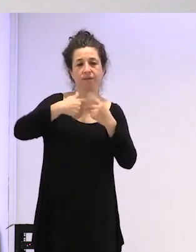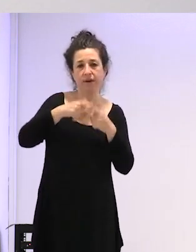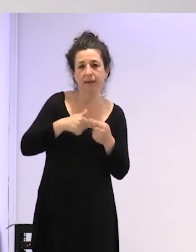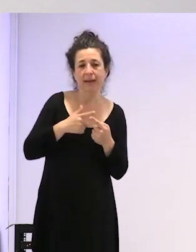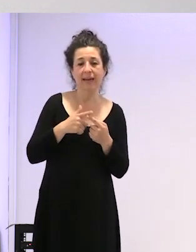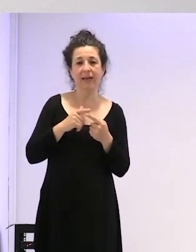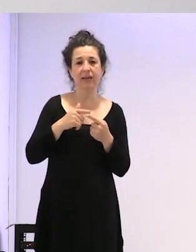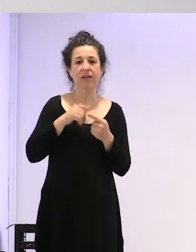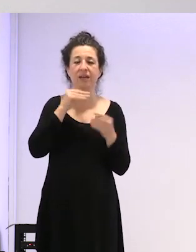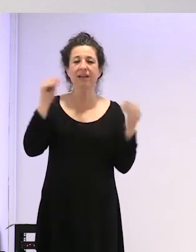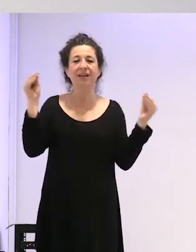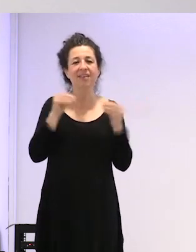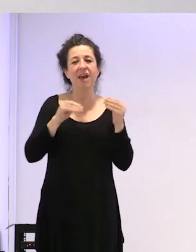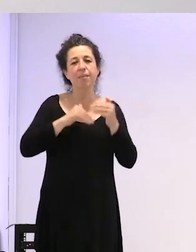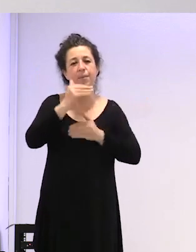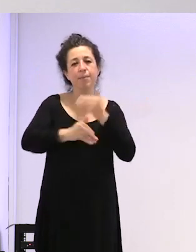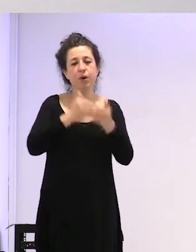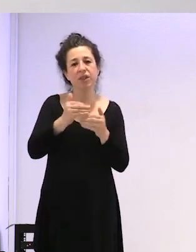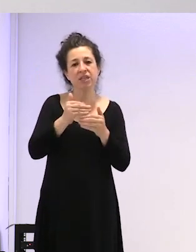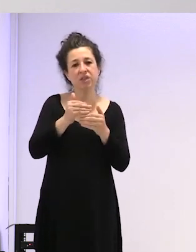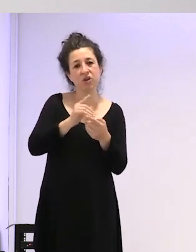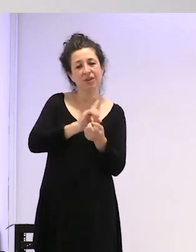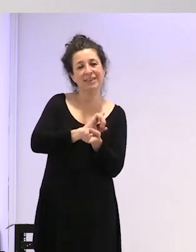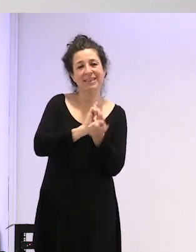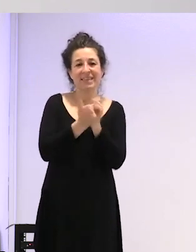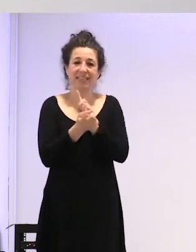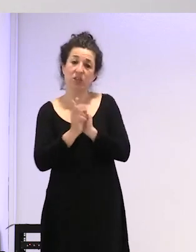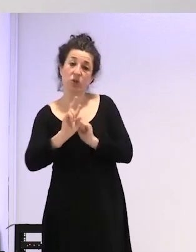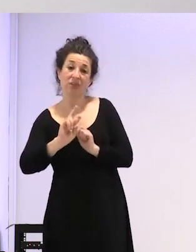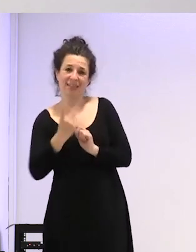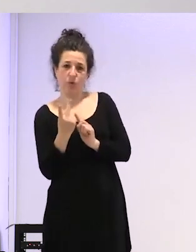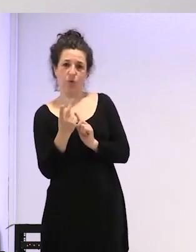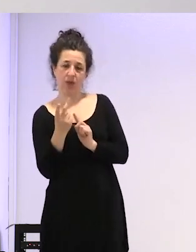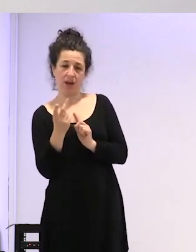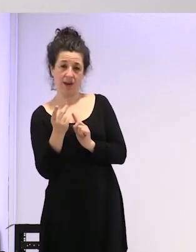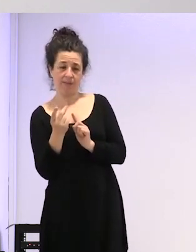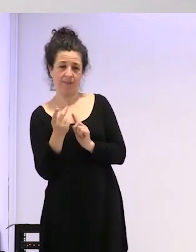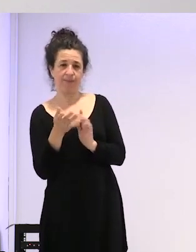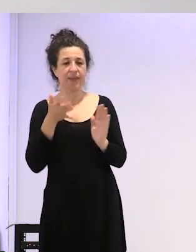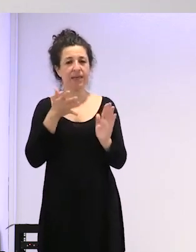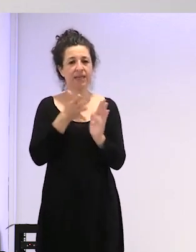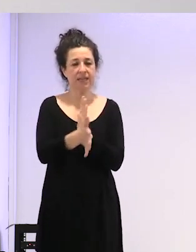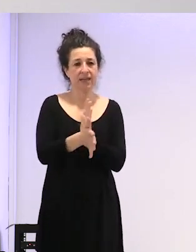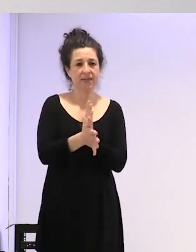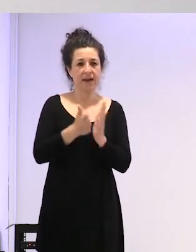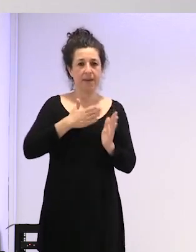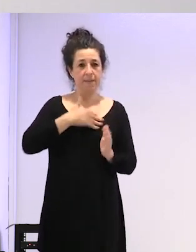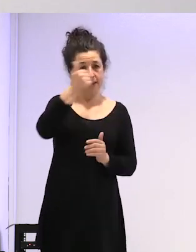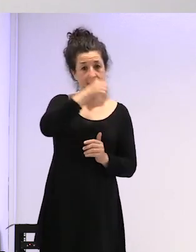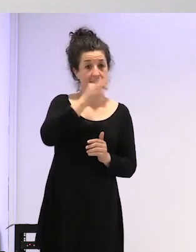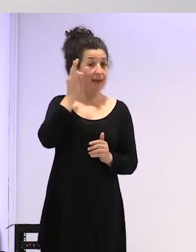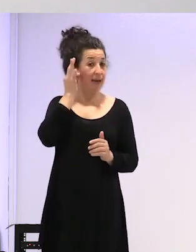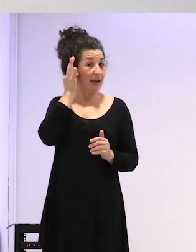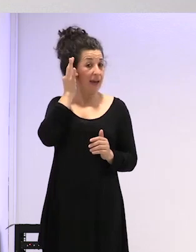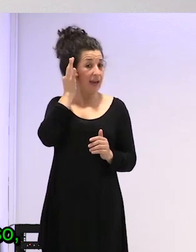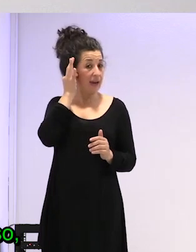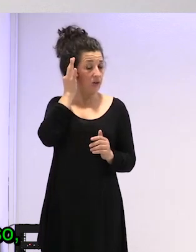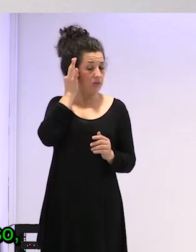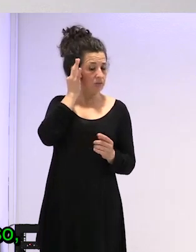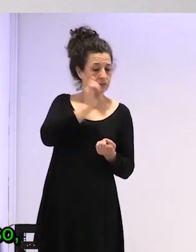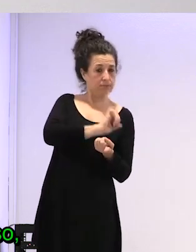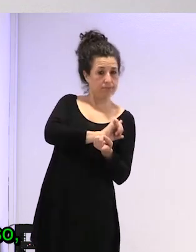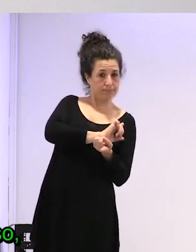secundaria es decir cuando una persona transita en su género asignado al nacer